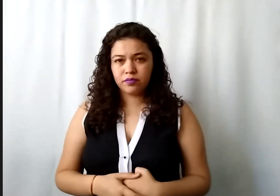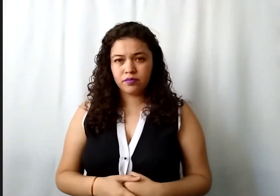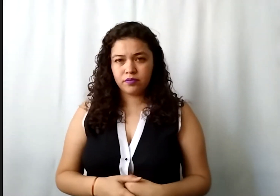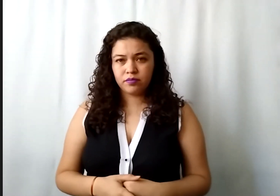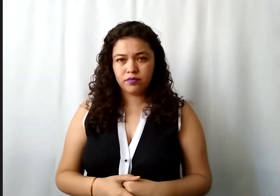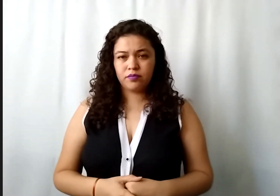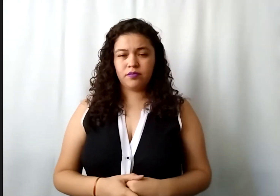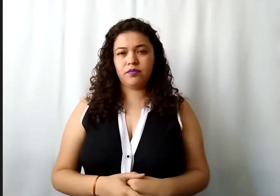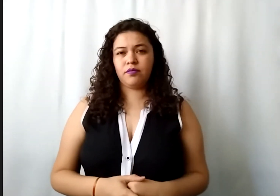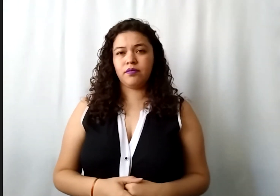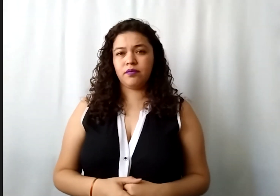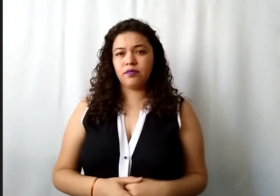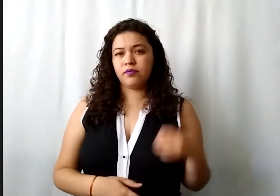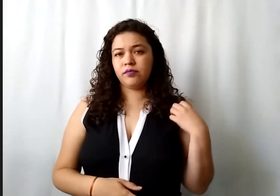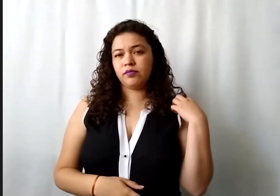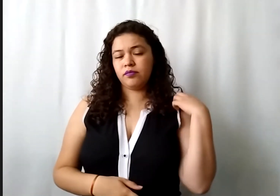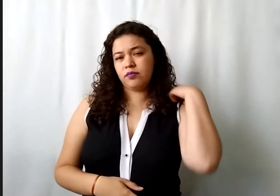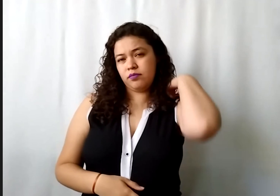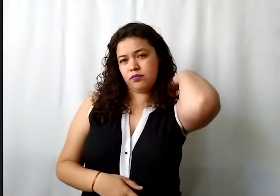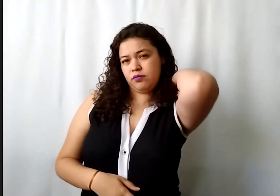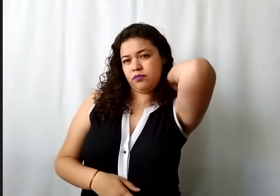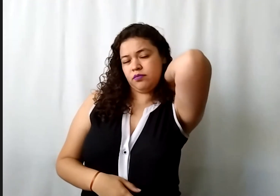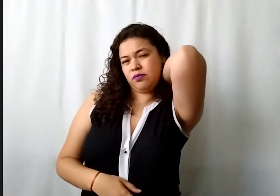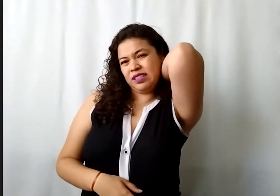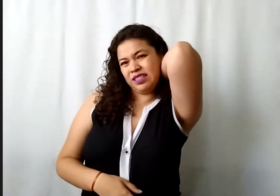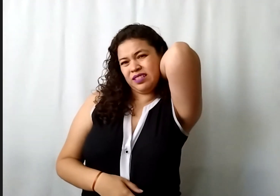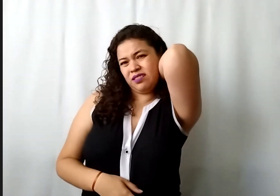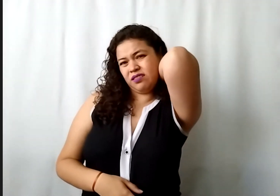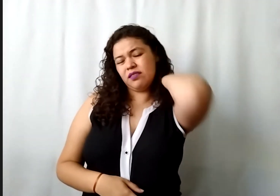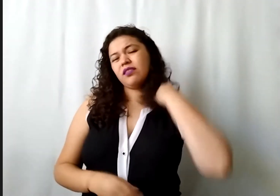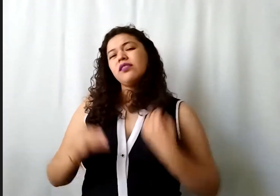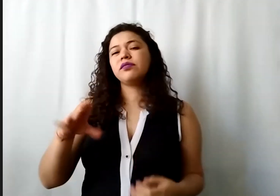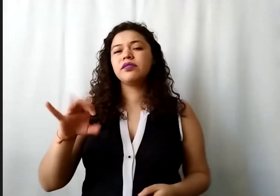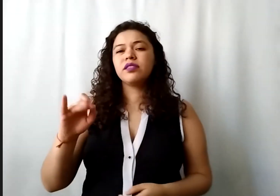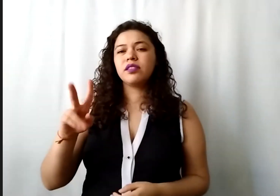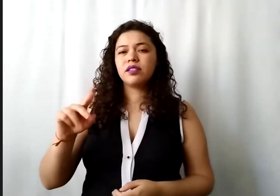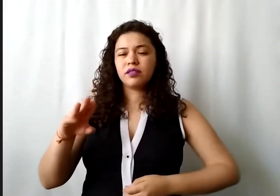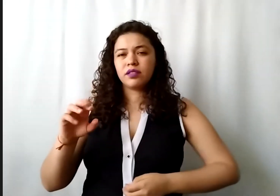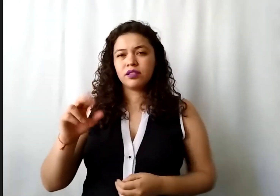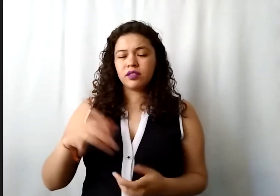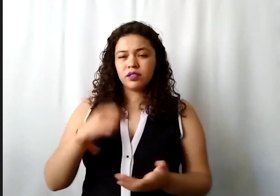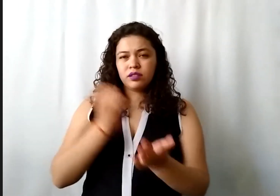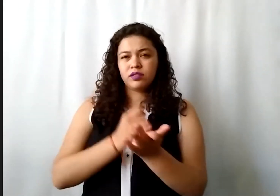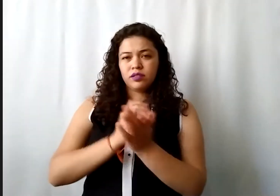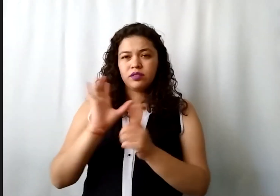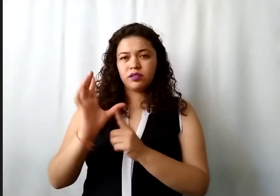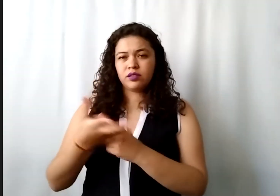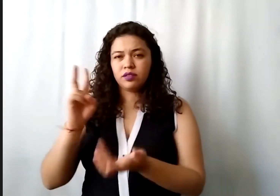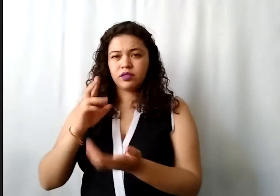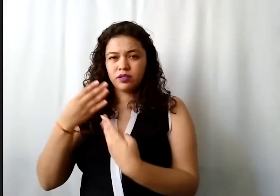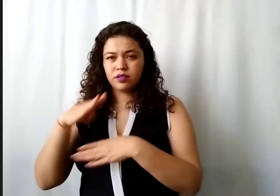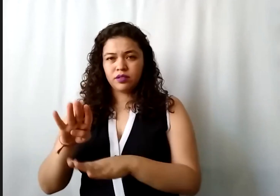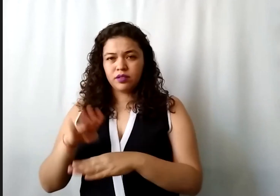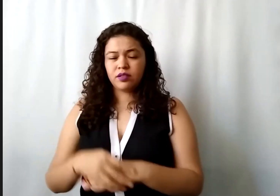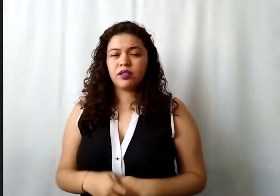bien de Minerva Rodríguez los impuestos de las comisiones bancarias ¿dónde se registran? el IVA puedes